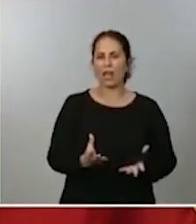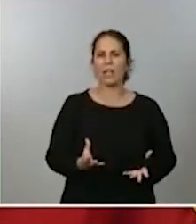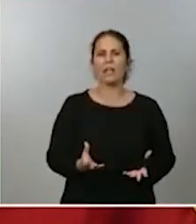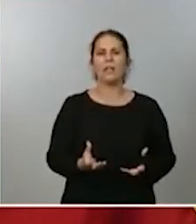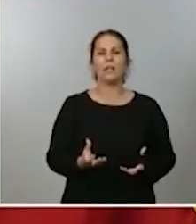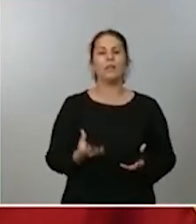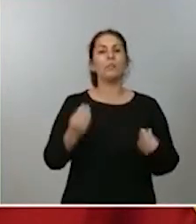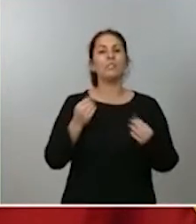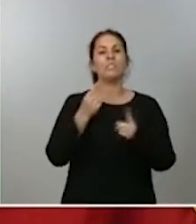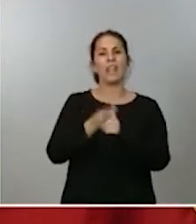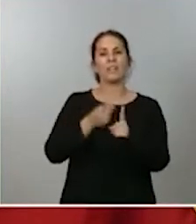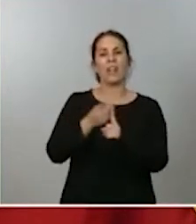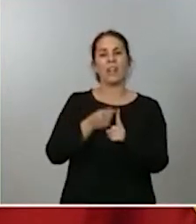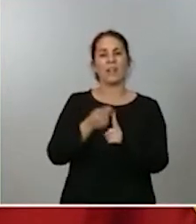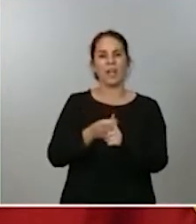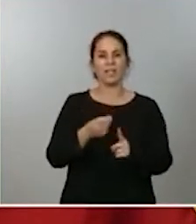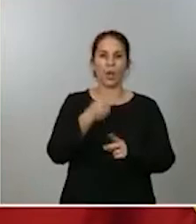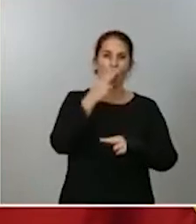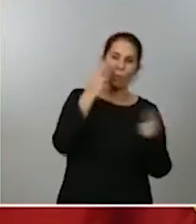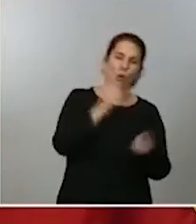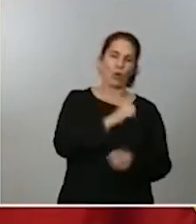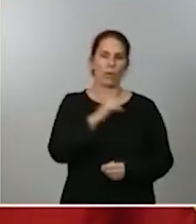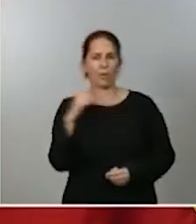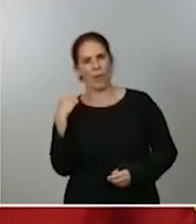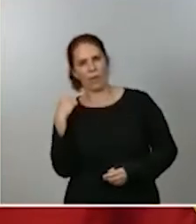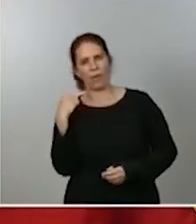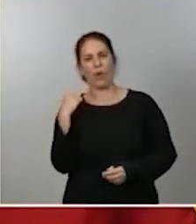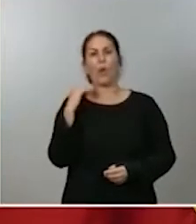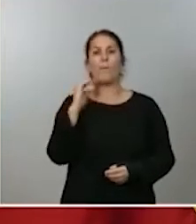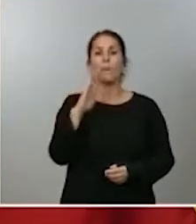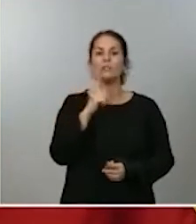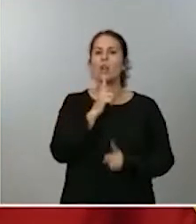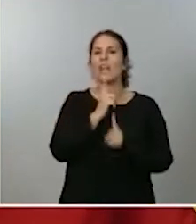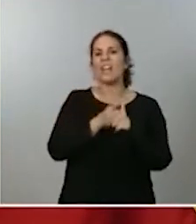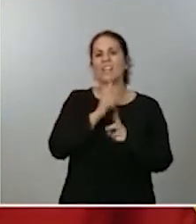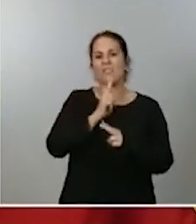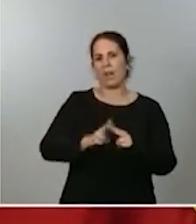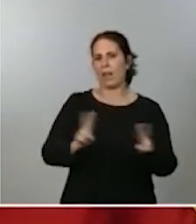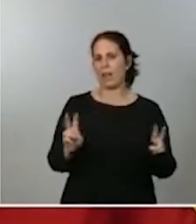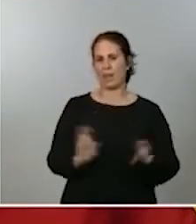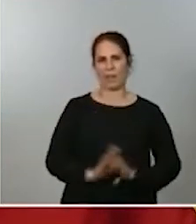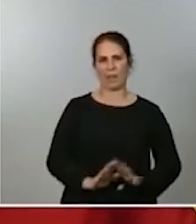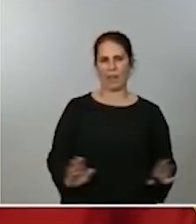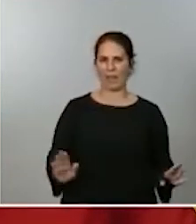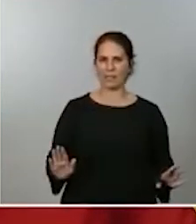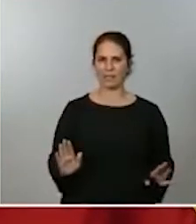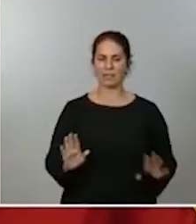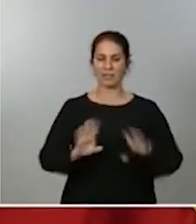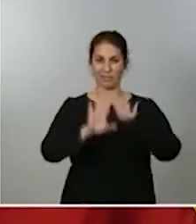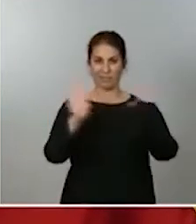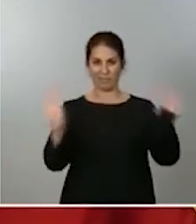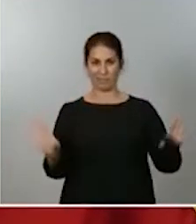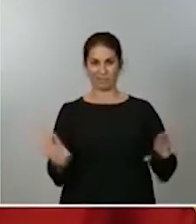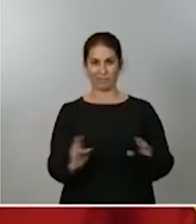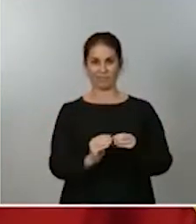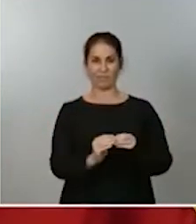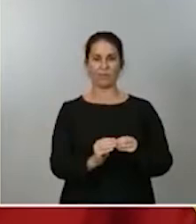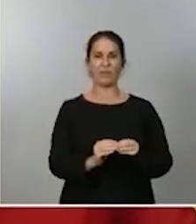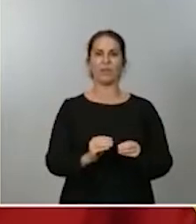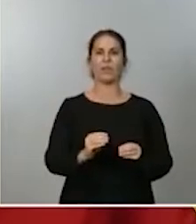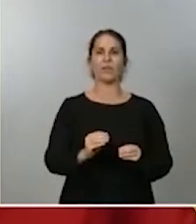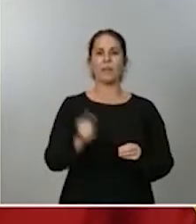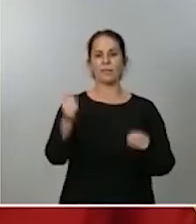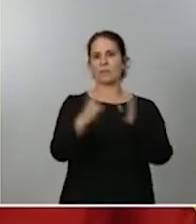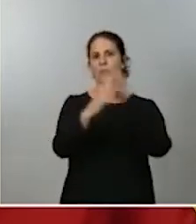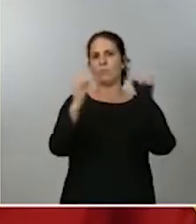como digo público-privado pero que son eso referencias en definitiva es entre vendedor y comprador como